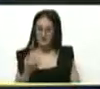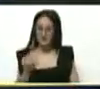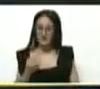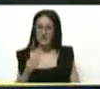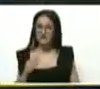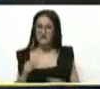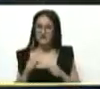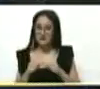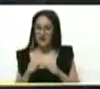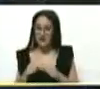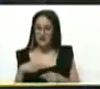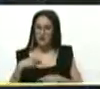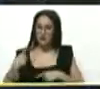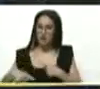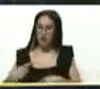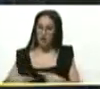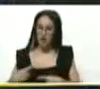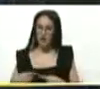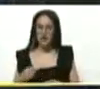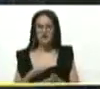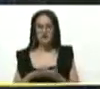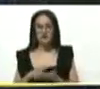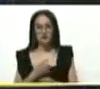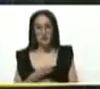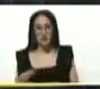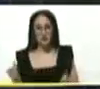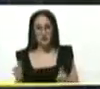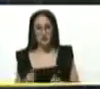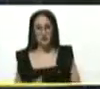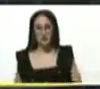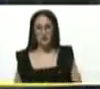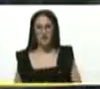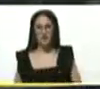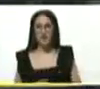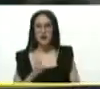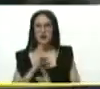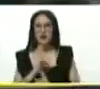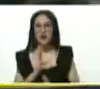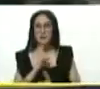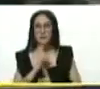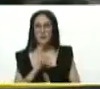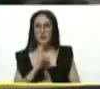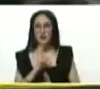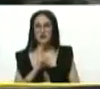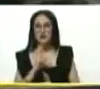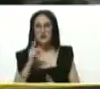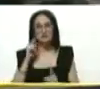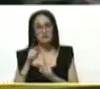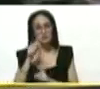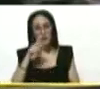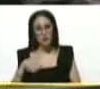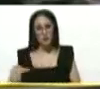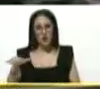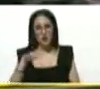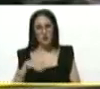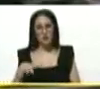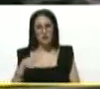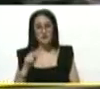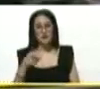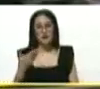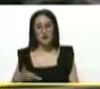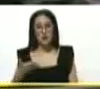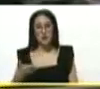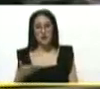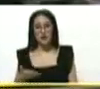todos los días las soluciones y las respuestas para nuestro pueblo. Por eso es importante